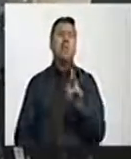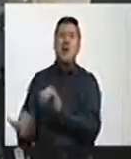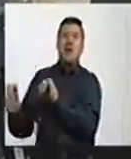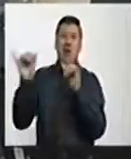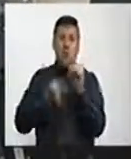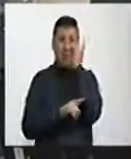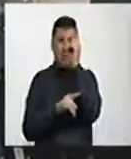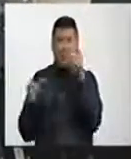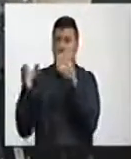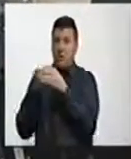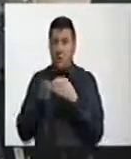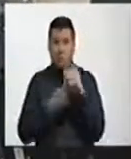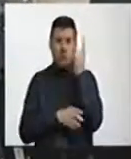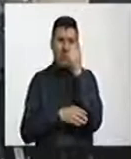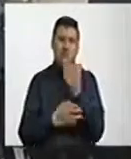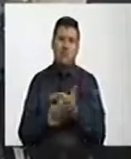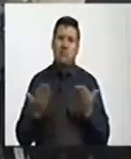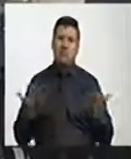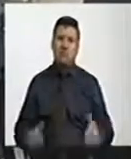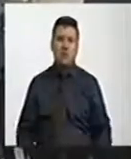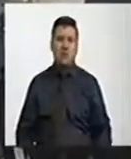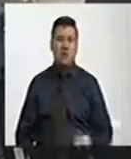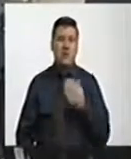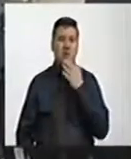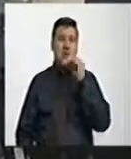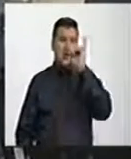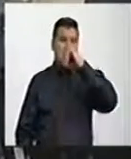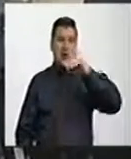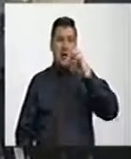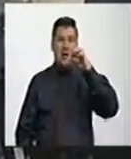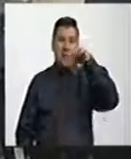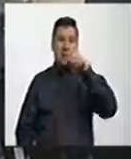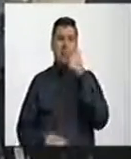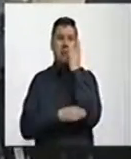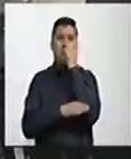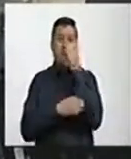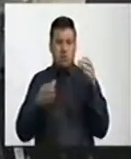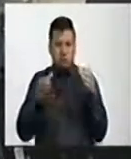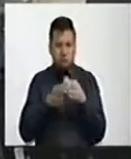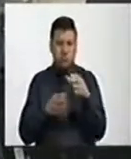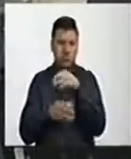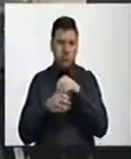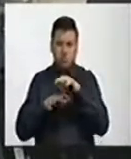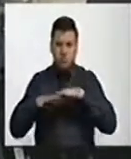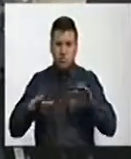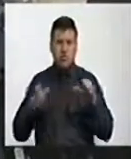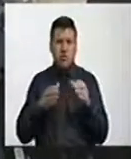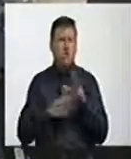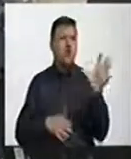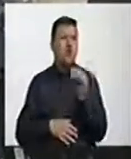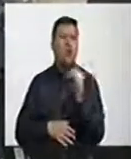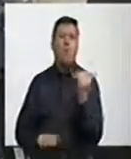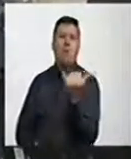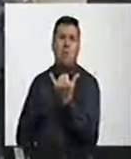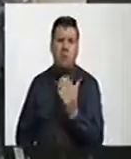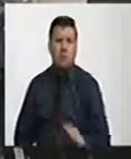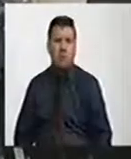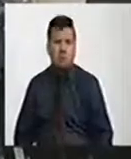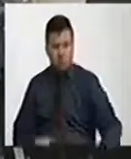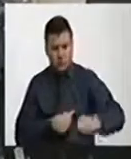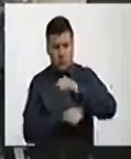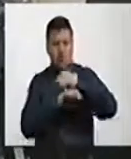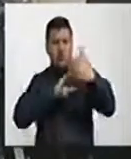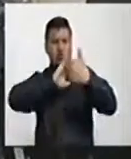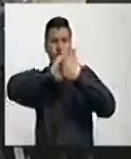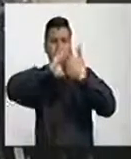Por lo tanto, convertirían a la JEP en un instrumento político para sacar de la arena pública a todo aquel que se convierta en